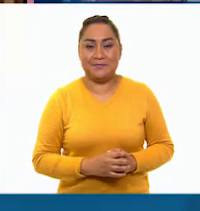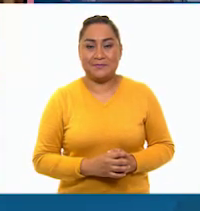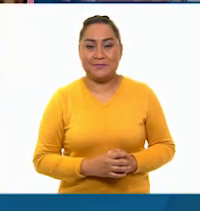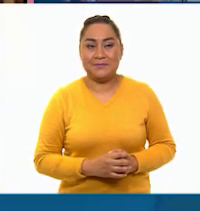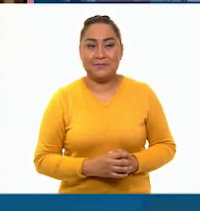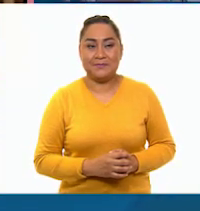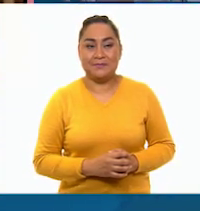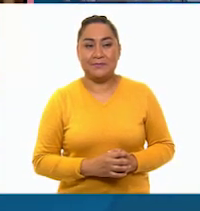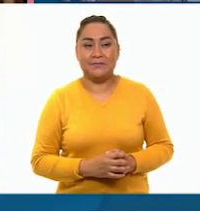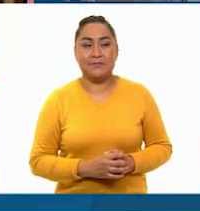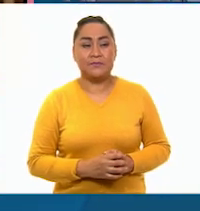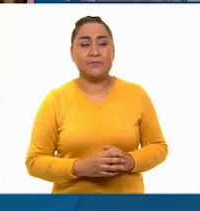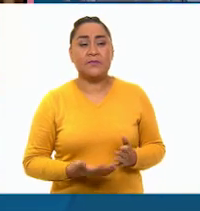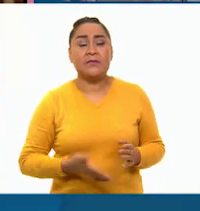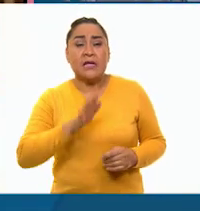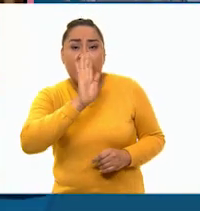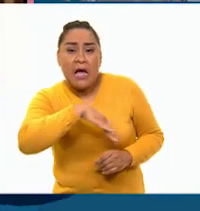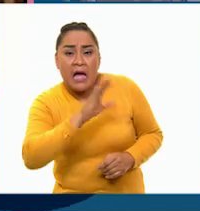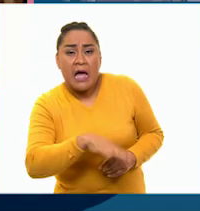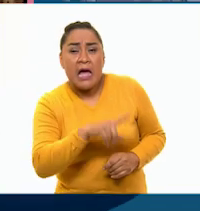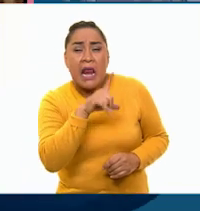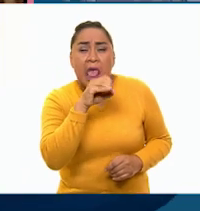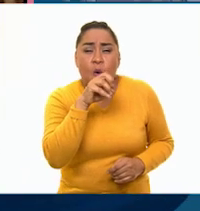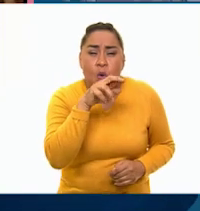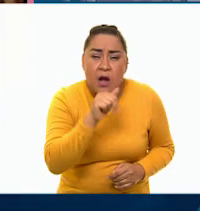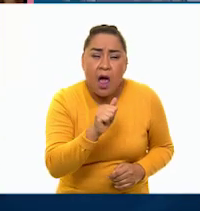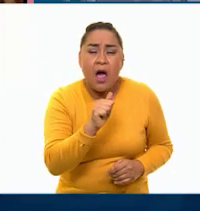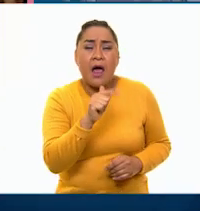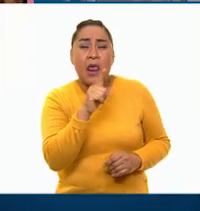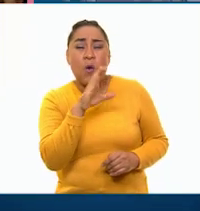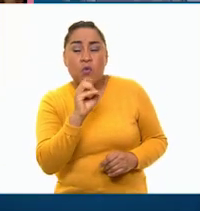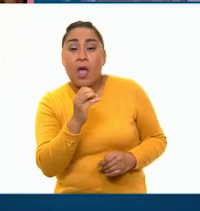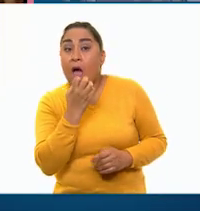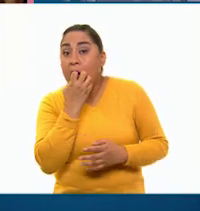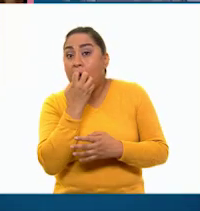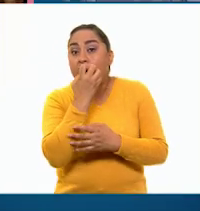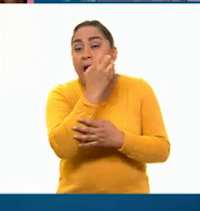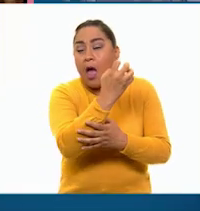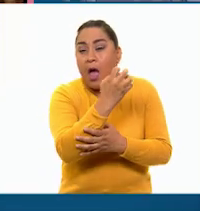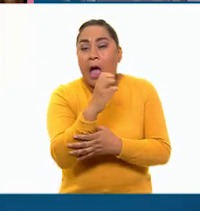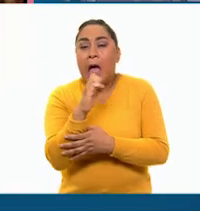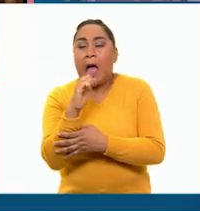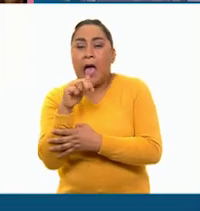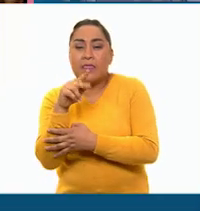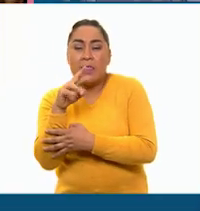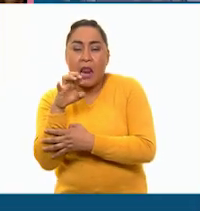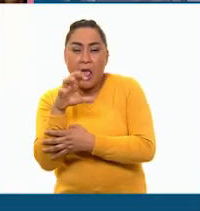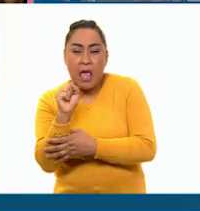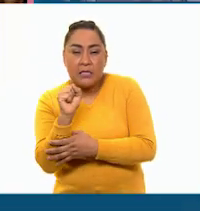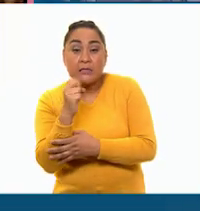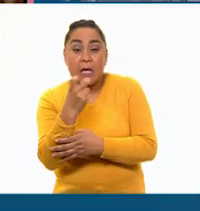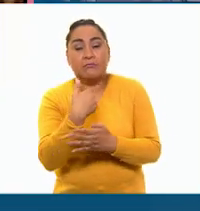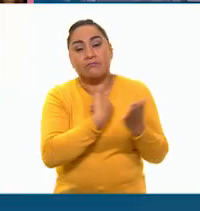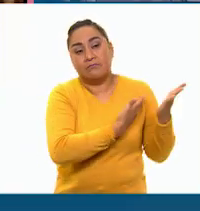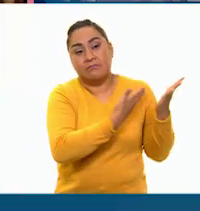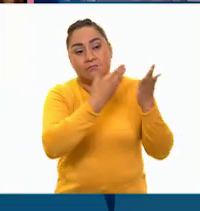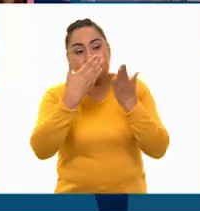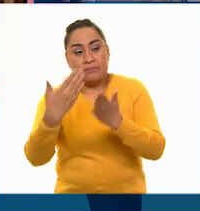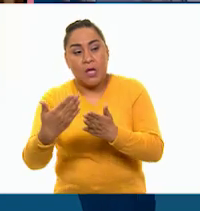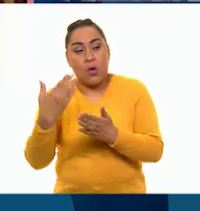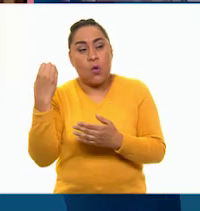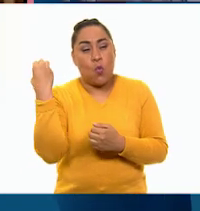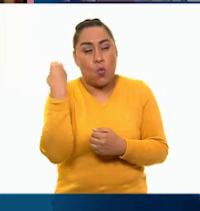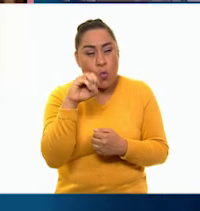¡Leona! ¡Leona! Gritó Andrés en cuanto me vio llegar a Oaxaca y